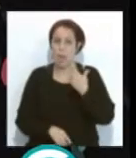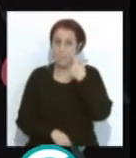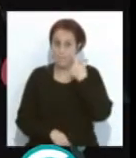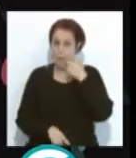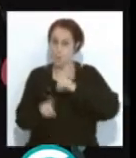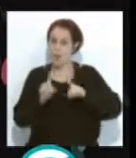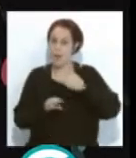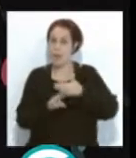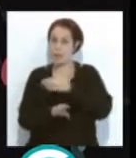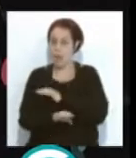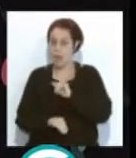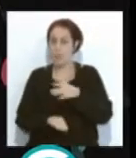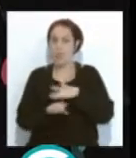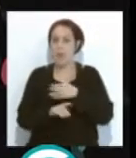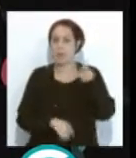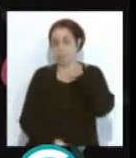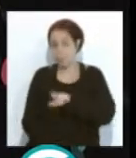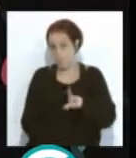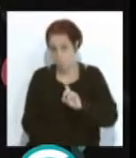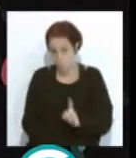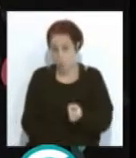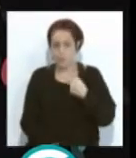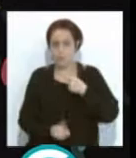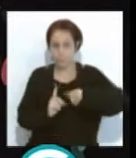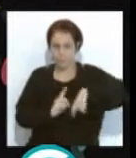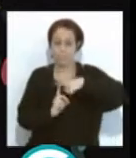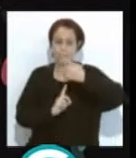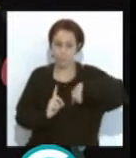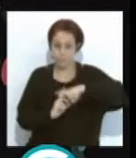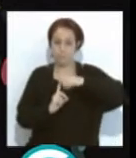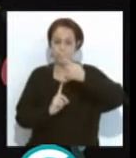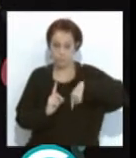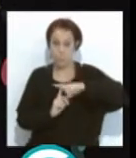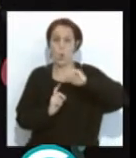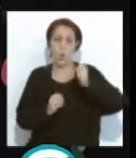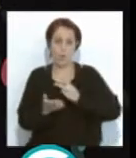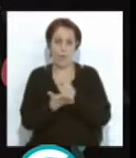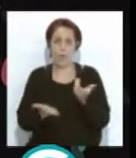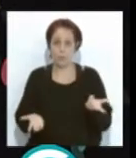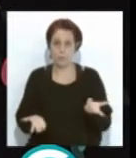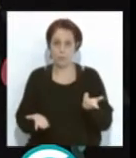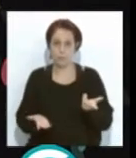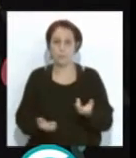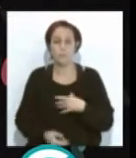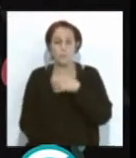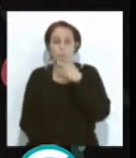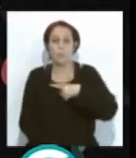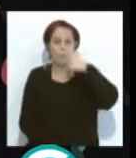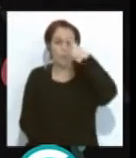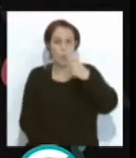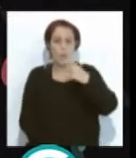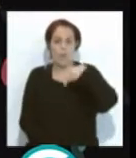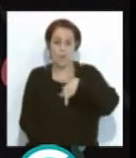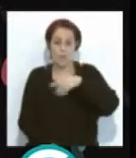antes para no volver a repetir y que todo no sea un bucle sin fin. Porque hay que recordar que se